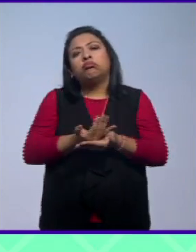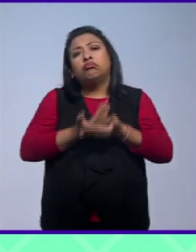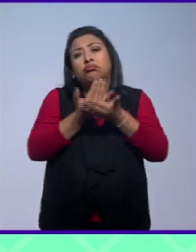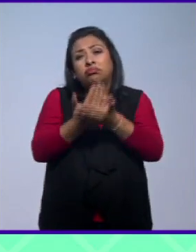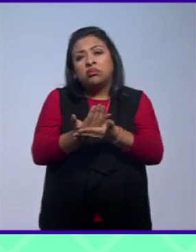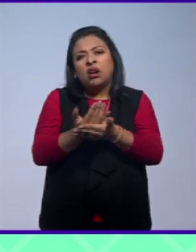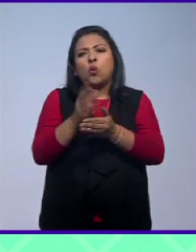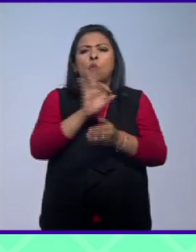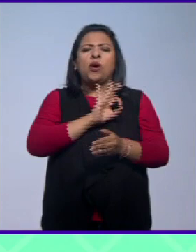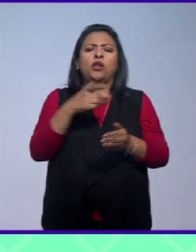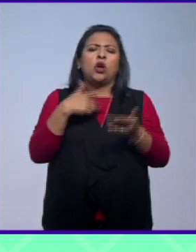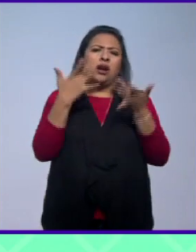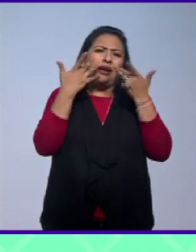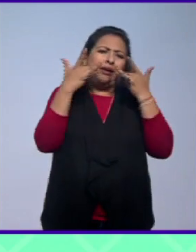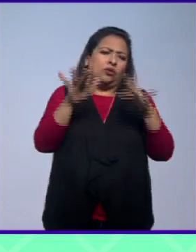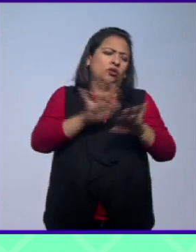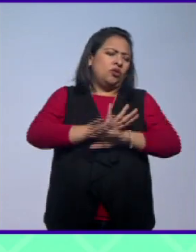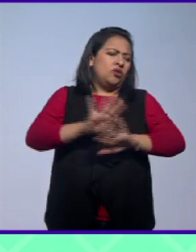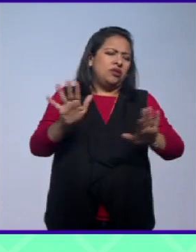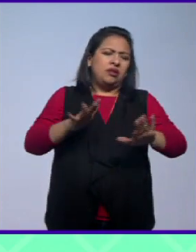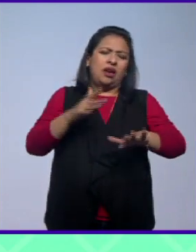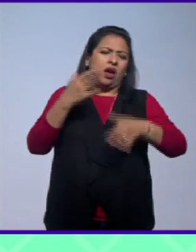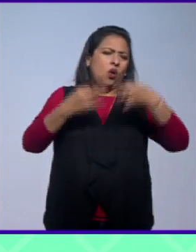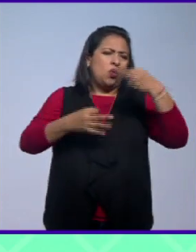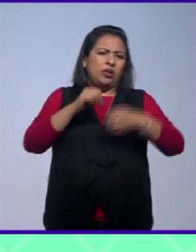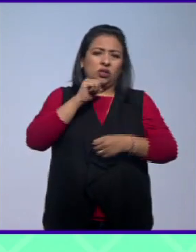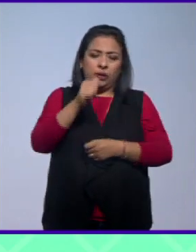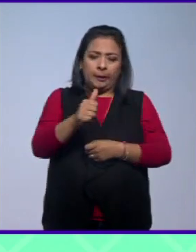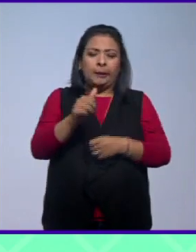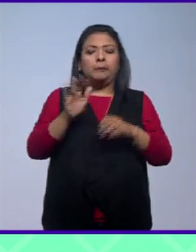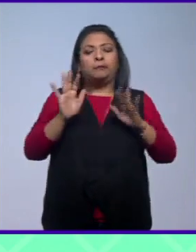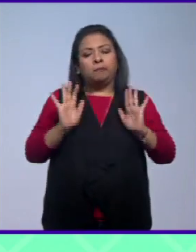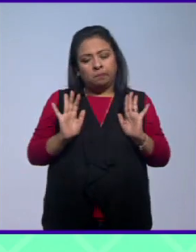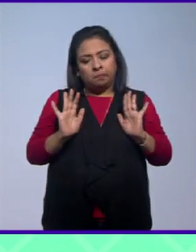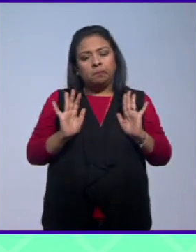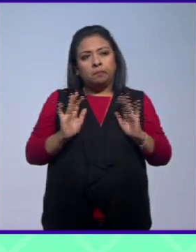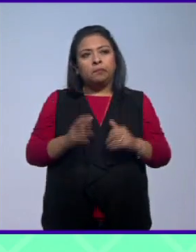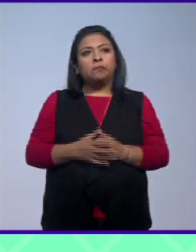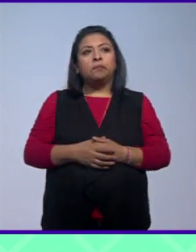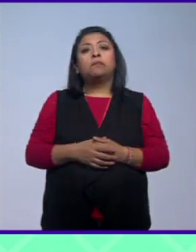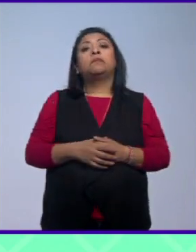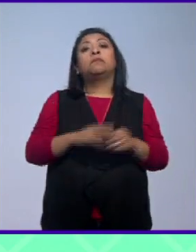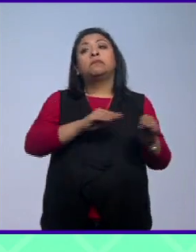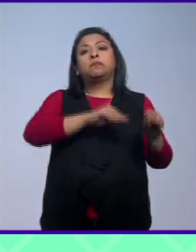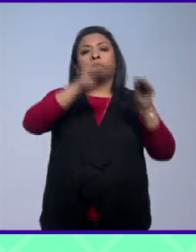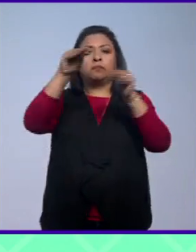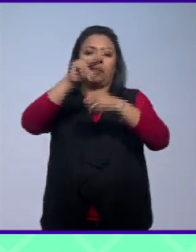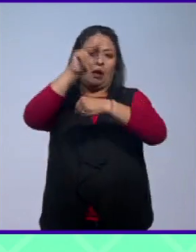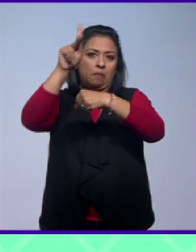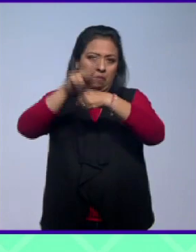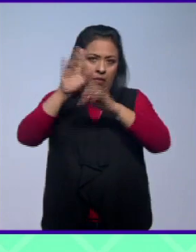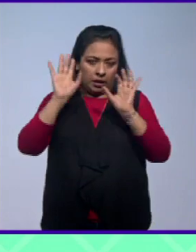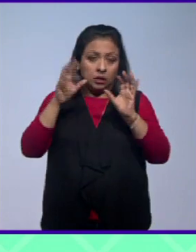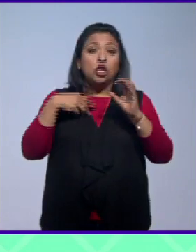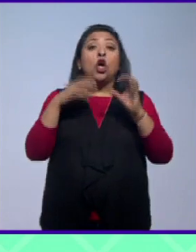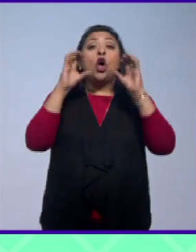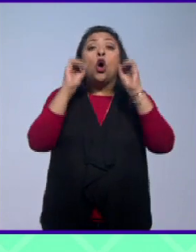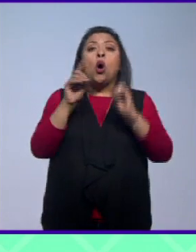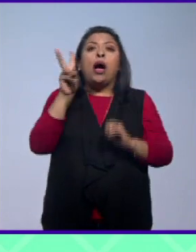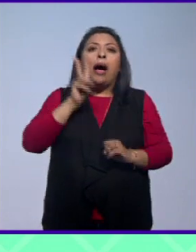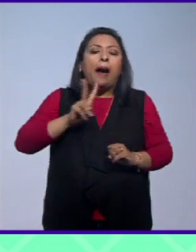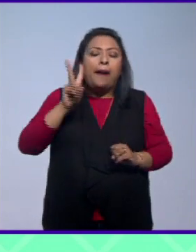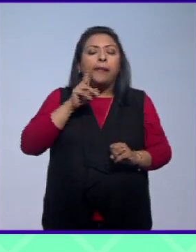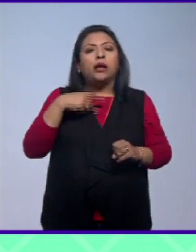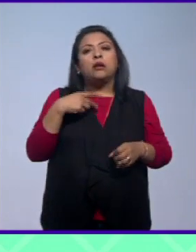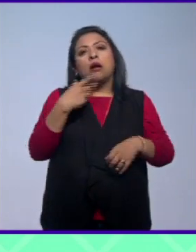pueden o renunciar a seguir un procedimiento y entonces digo regresar a sus países o intentar hacer